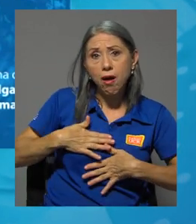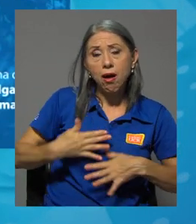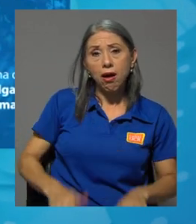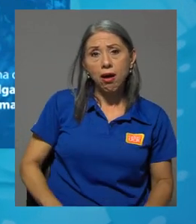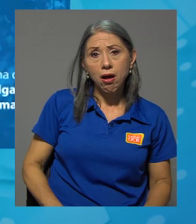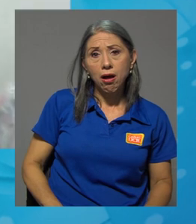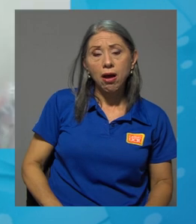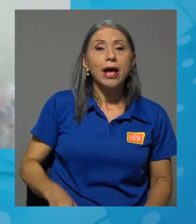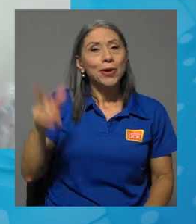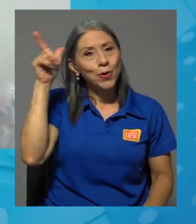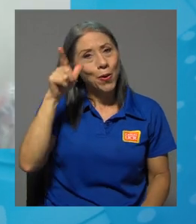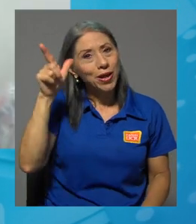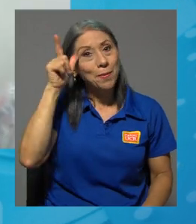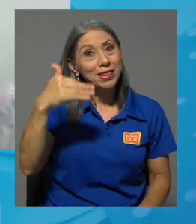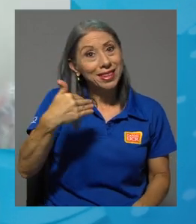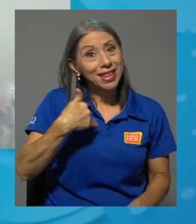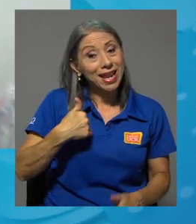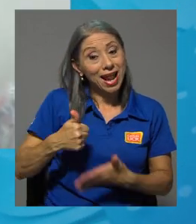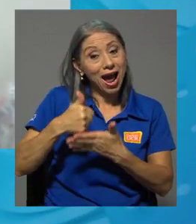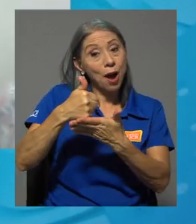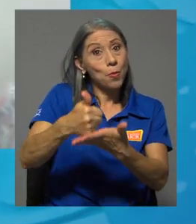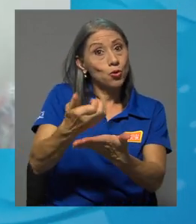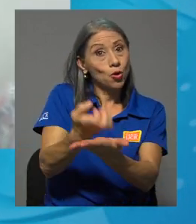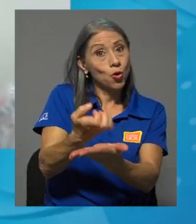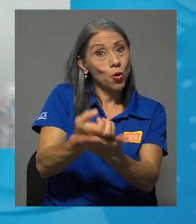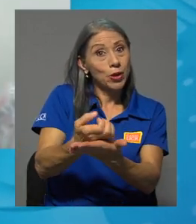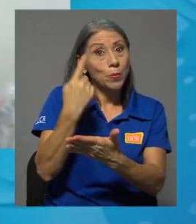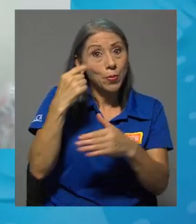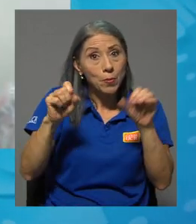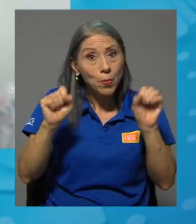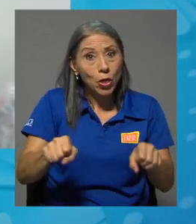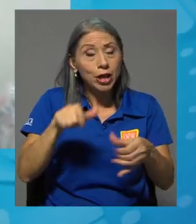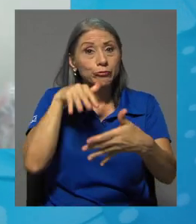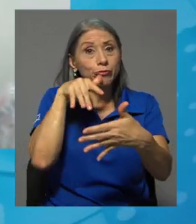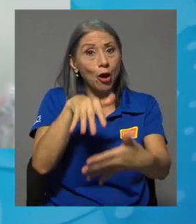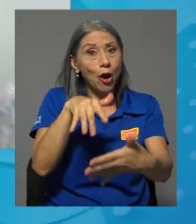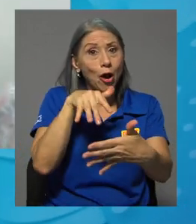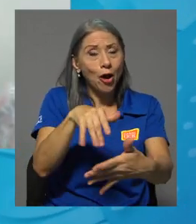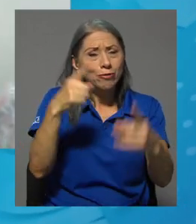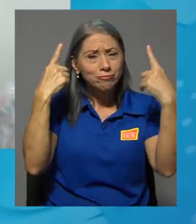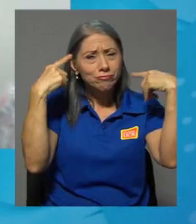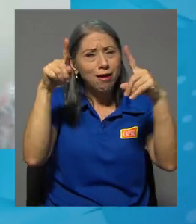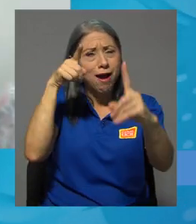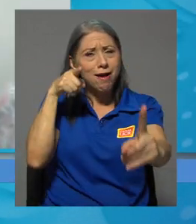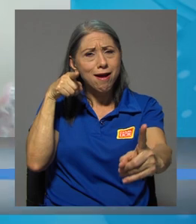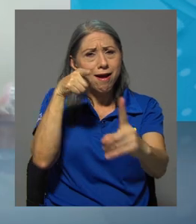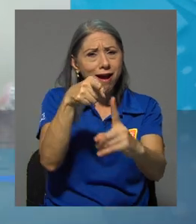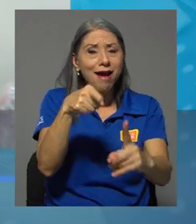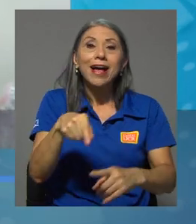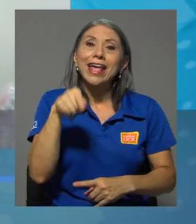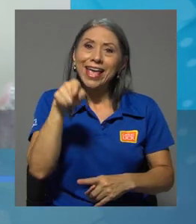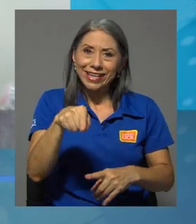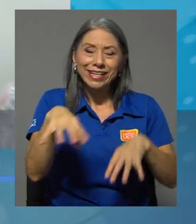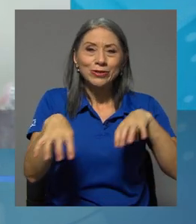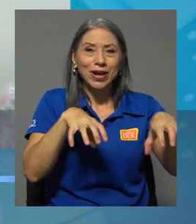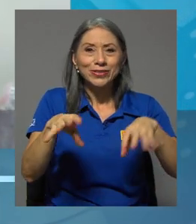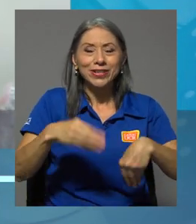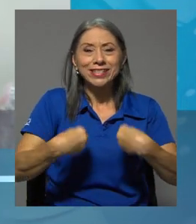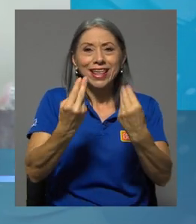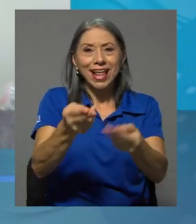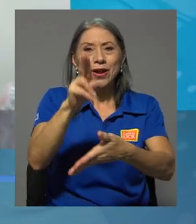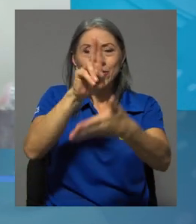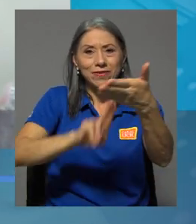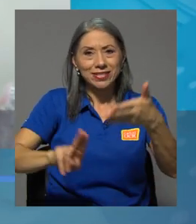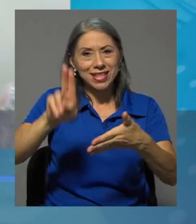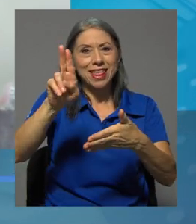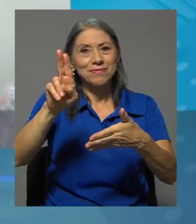Obviamente que el contar con un apoyo económico que le permita alcanzar su meta académica y viene a sumar entre las acciones que brinda la universidad a la